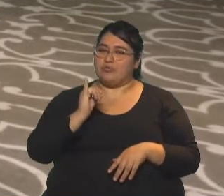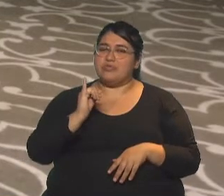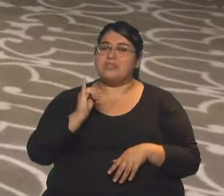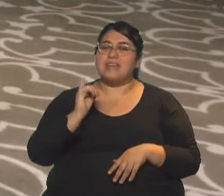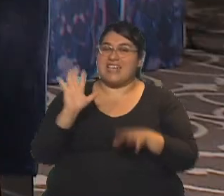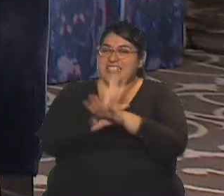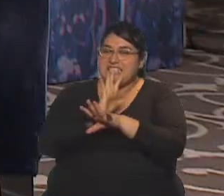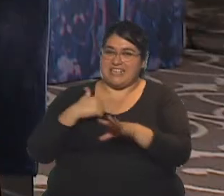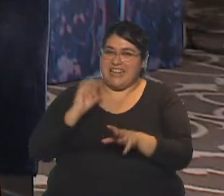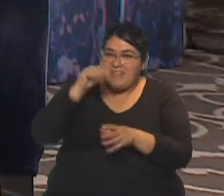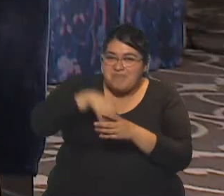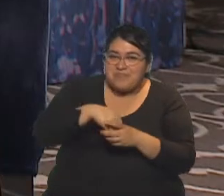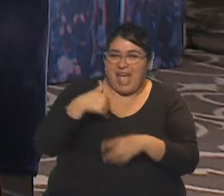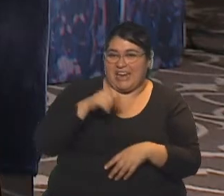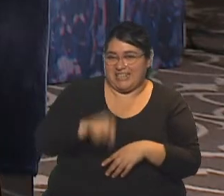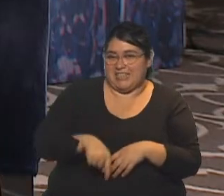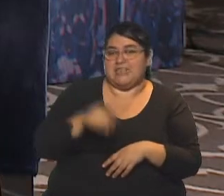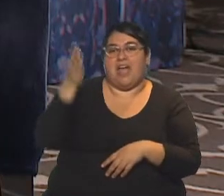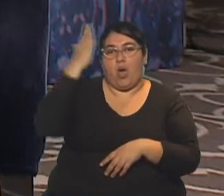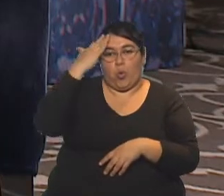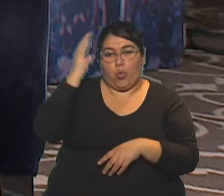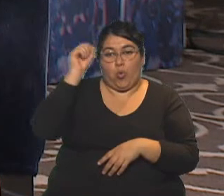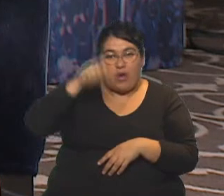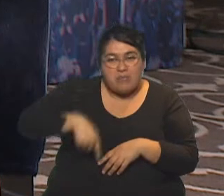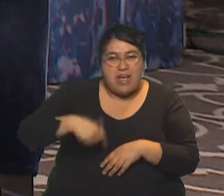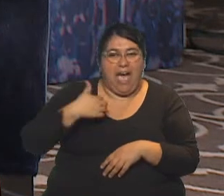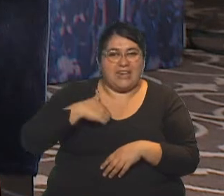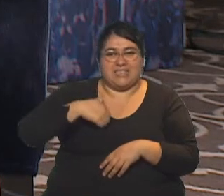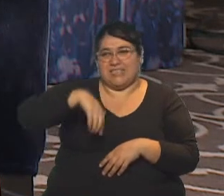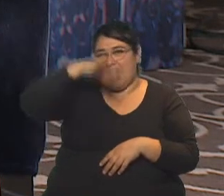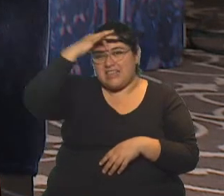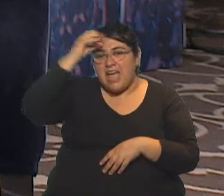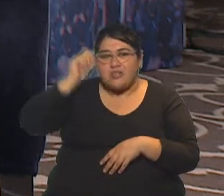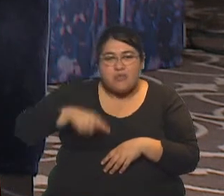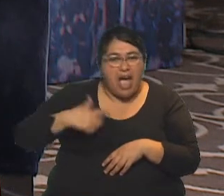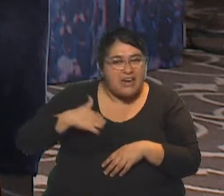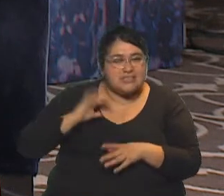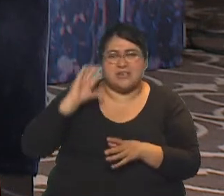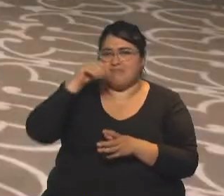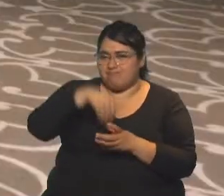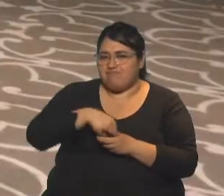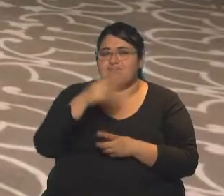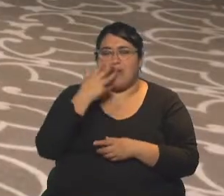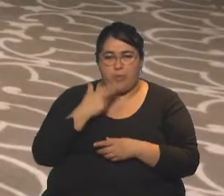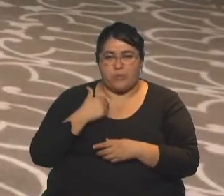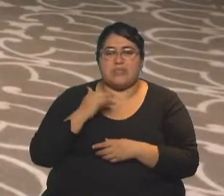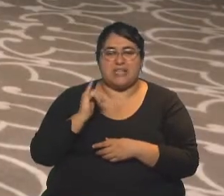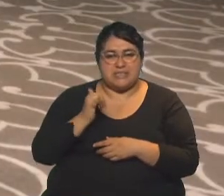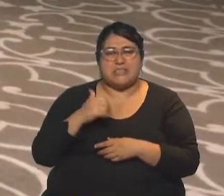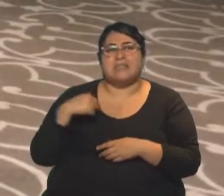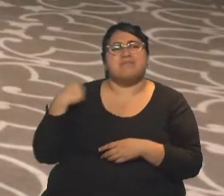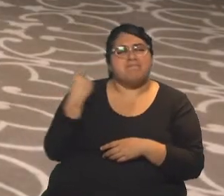cinematografía, así como de nuestra cultura, nuestro teatro, nuestra música. Me parece que tenemos